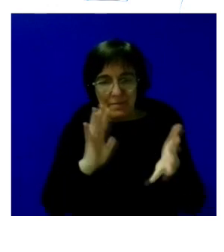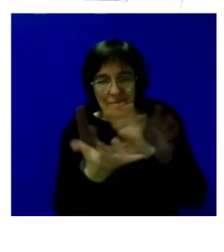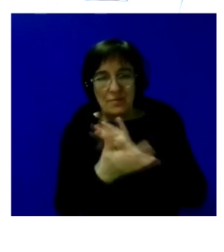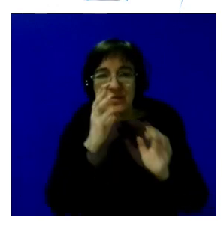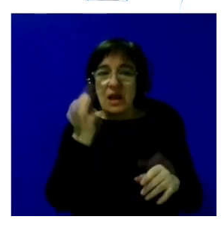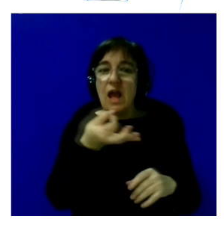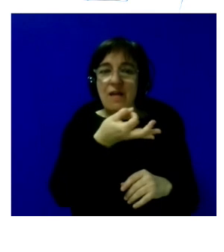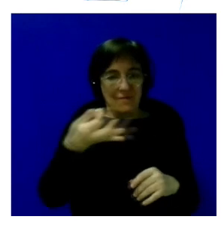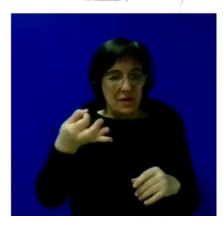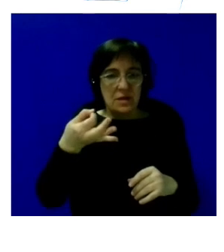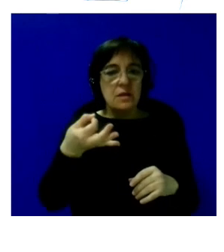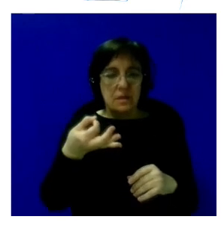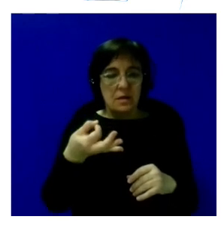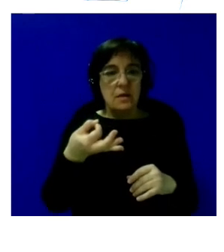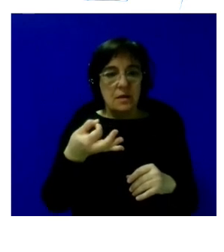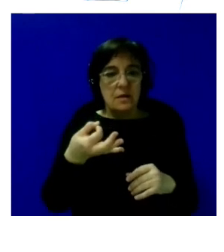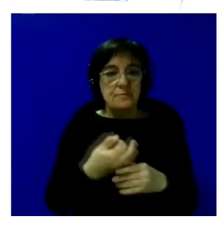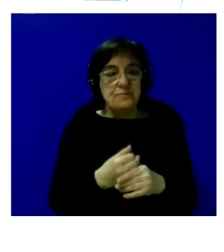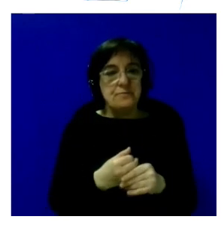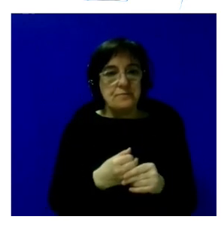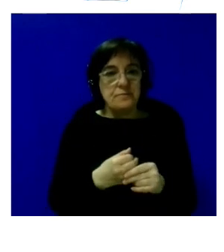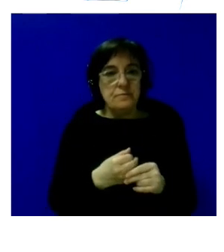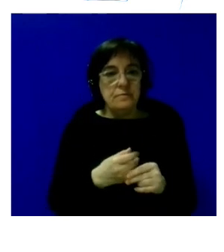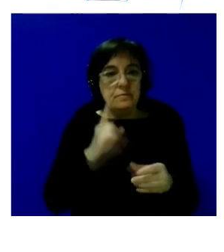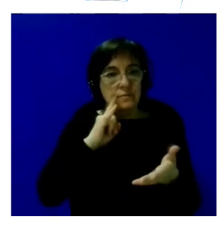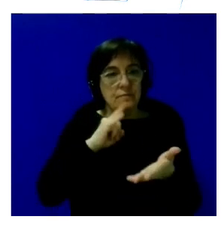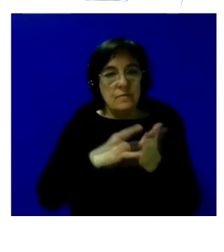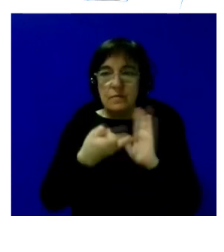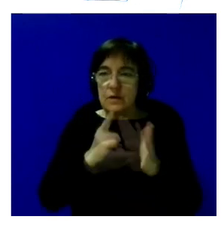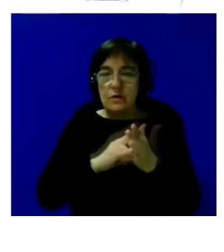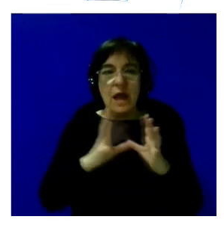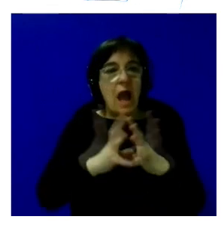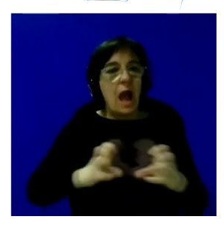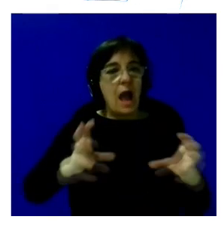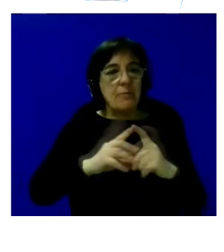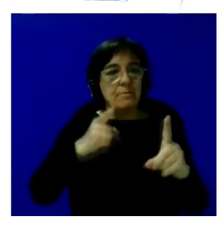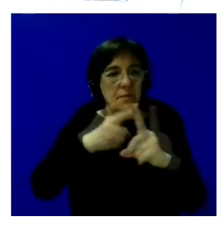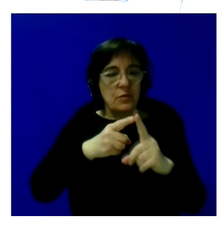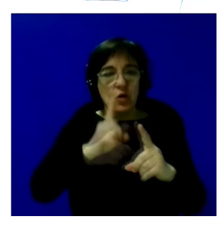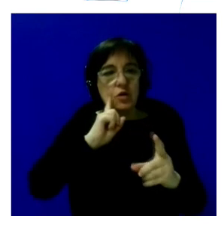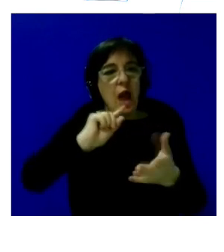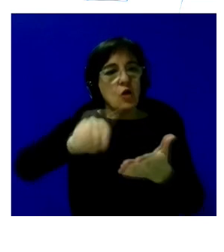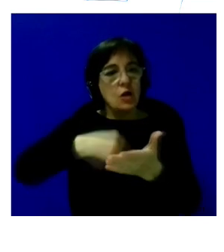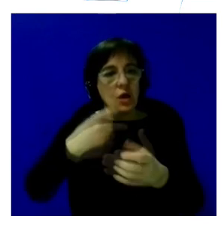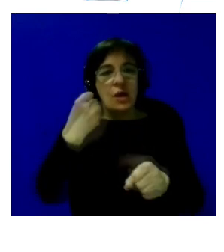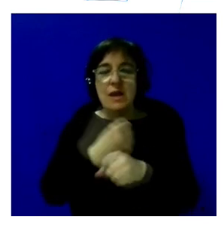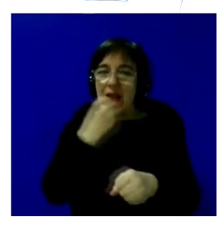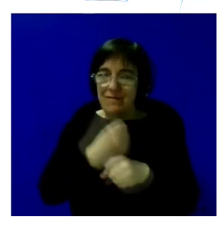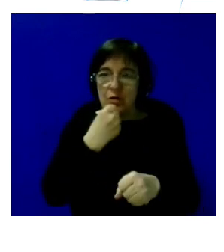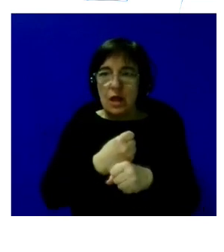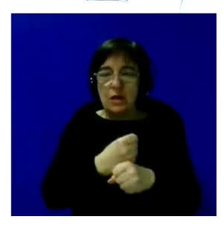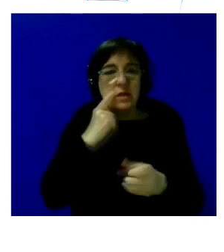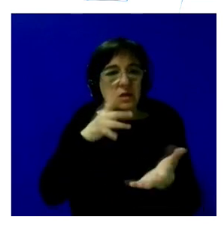la eficacia que este que este proyecto tiene una ambición que desborda la contratación laboral quiere